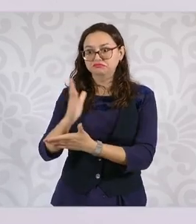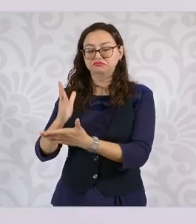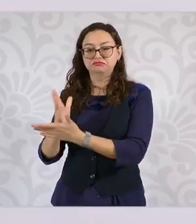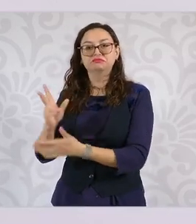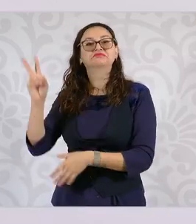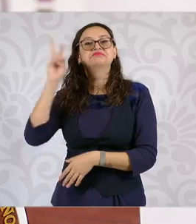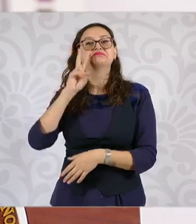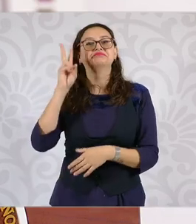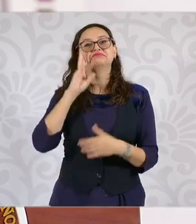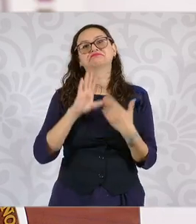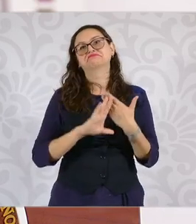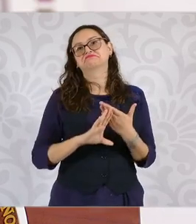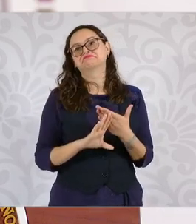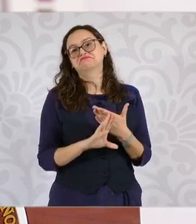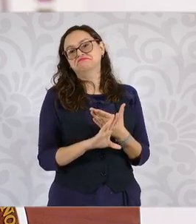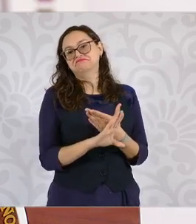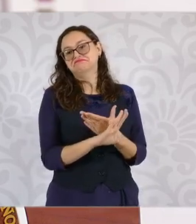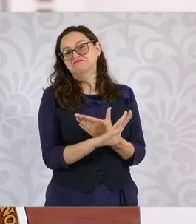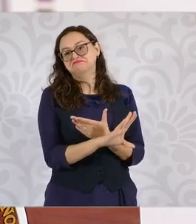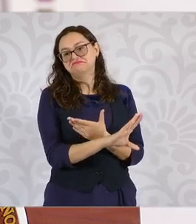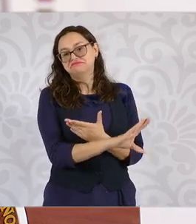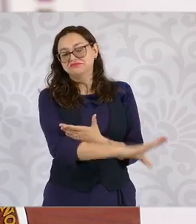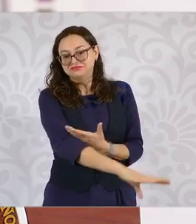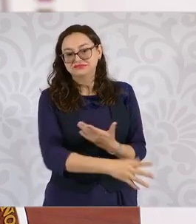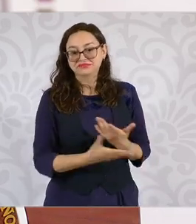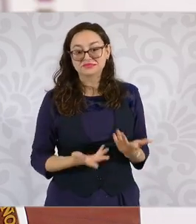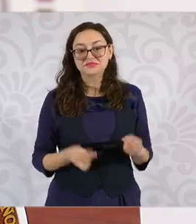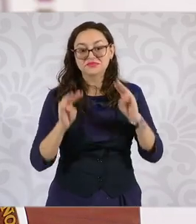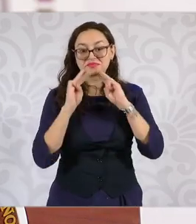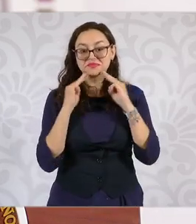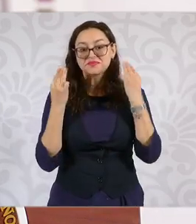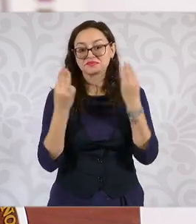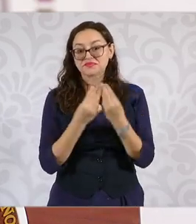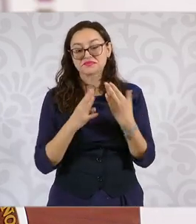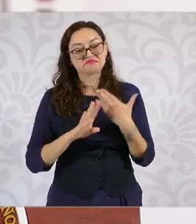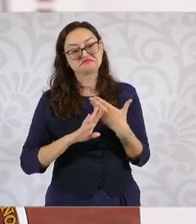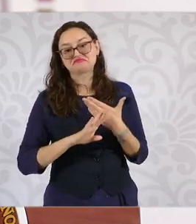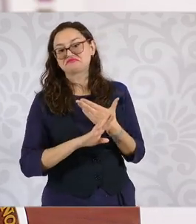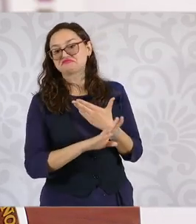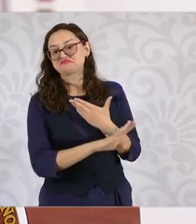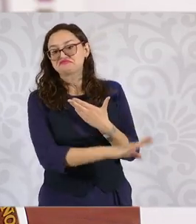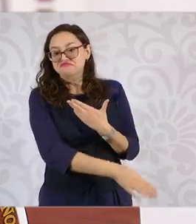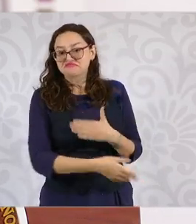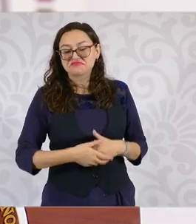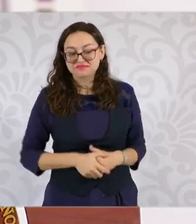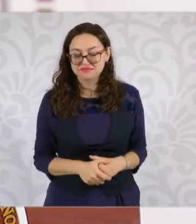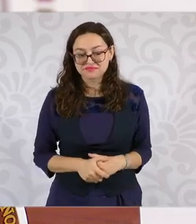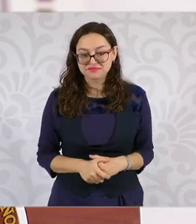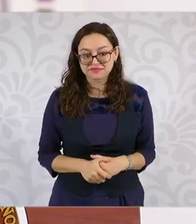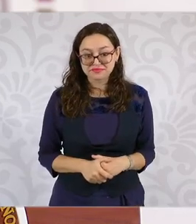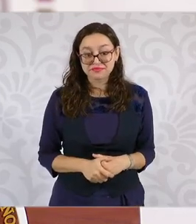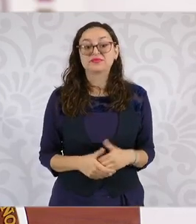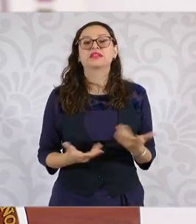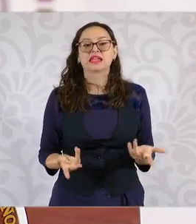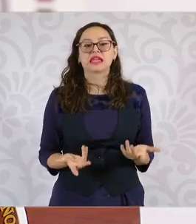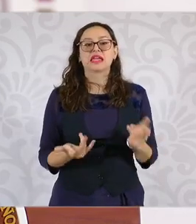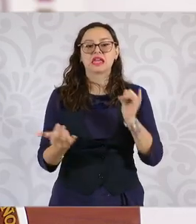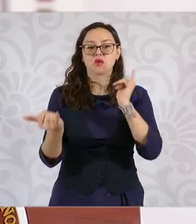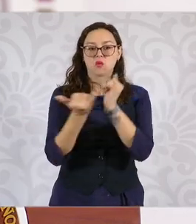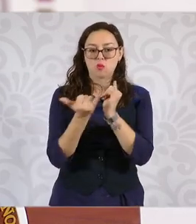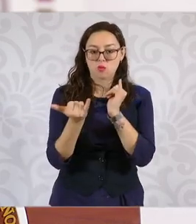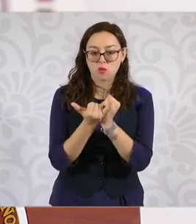medida van a estar menos vinculados con la delincuencia o con adicciones. Y además el programa